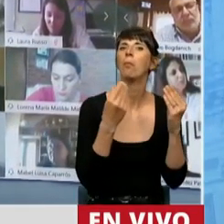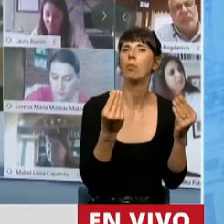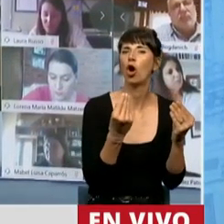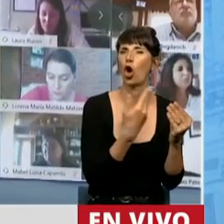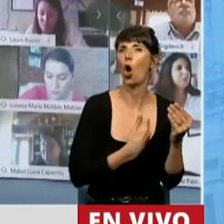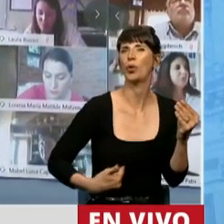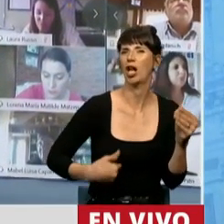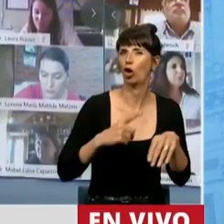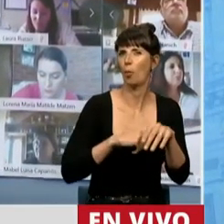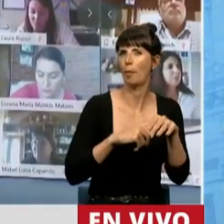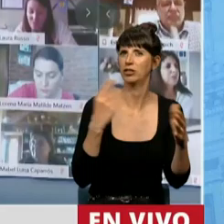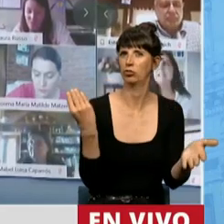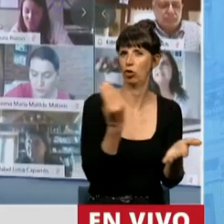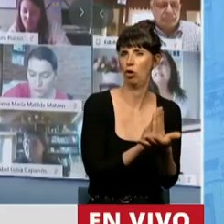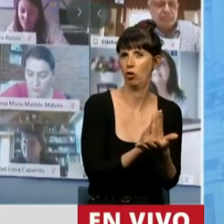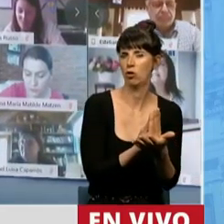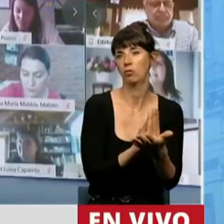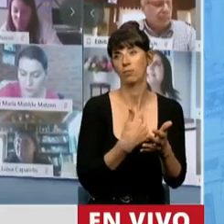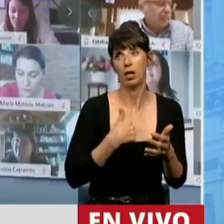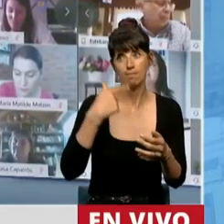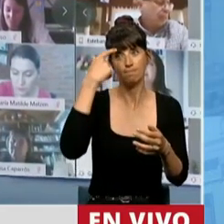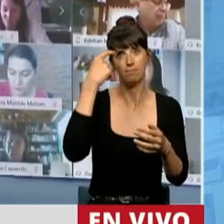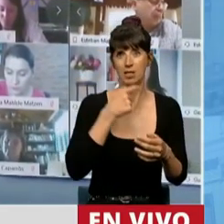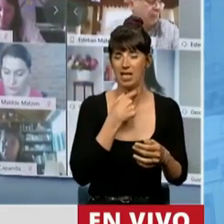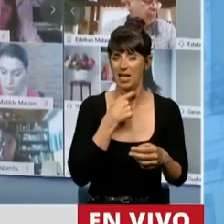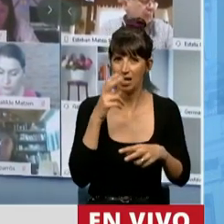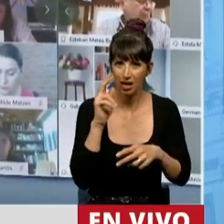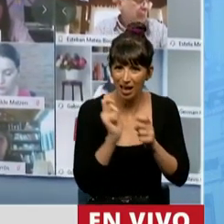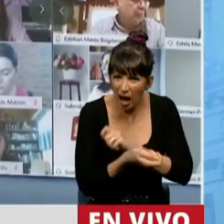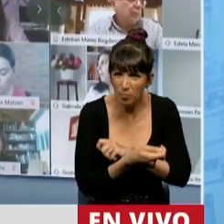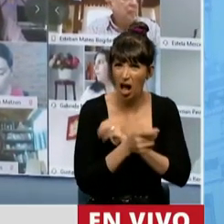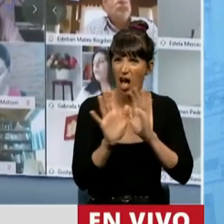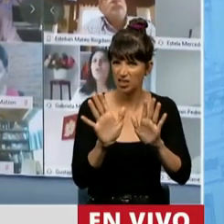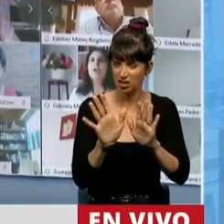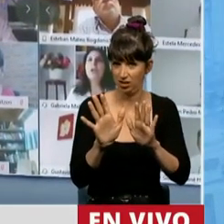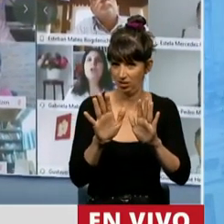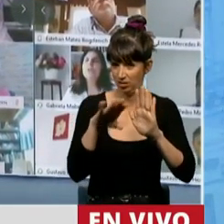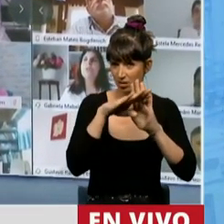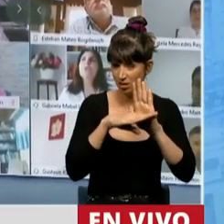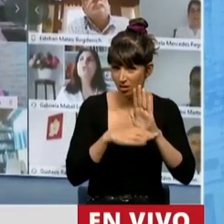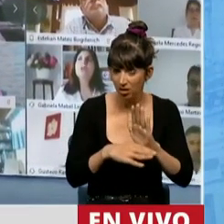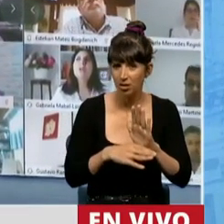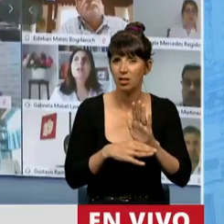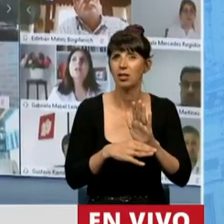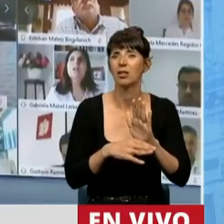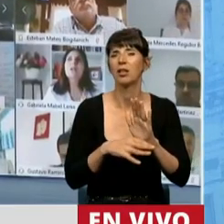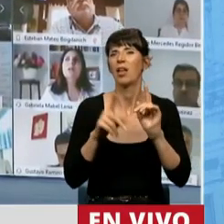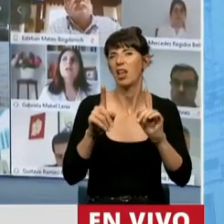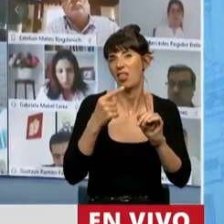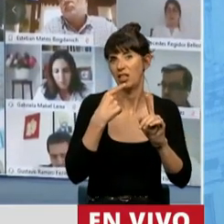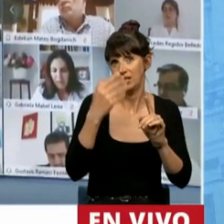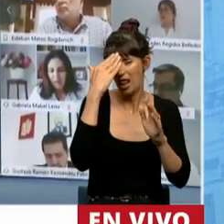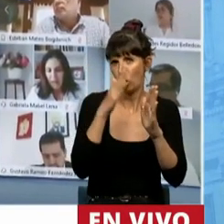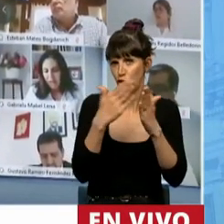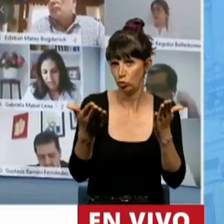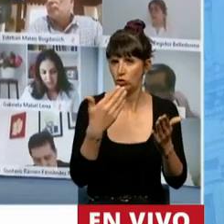que creo que de alguna manera intenta subvertir ese régimen y ese orden de ideas y de cosas que prevé nuestra Constitución. Muchas